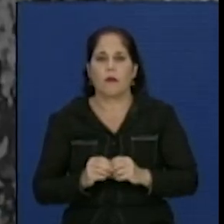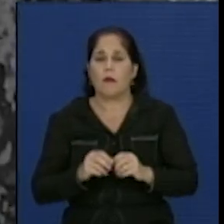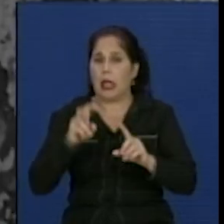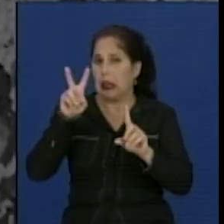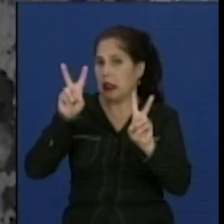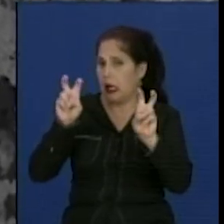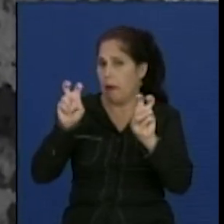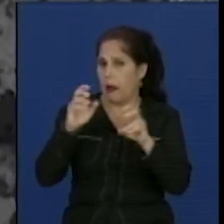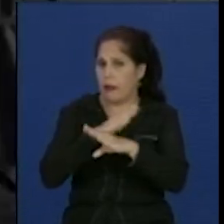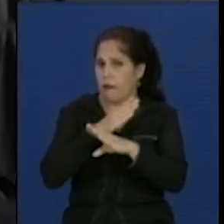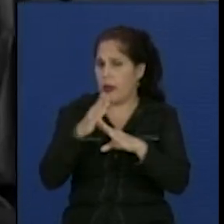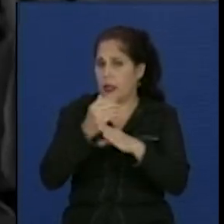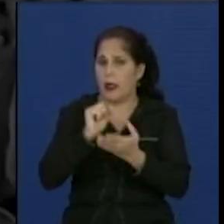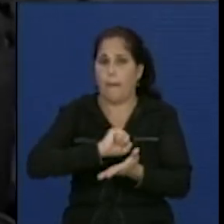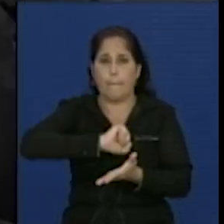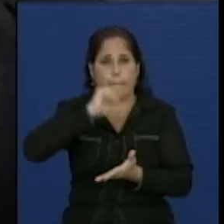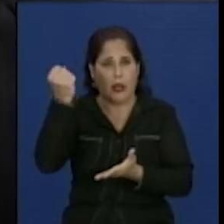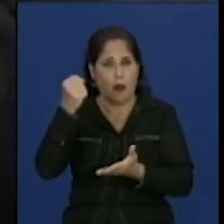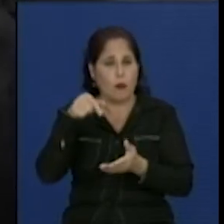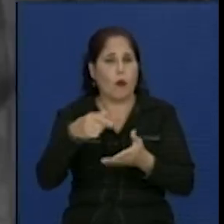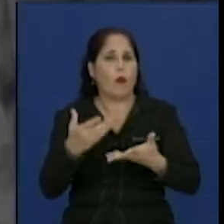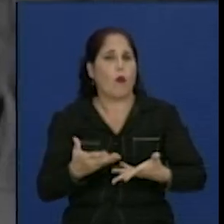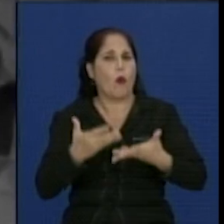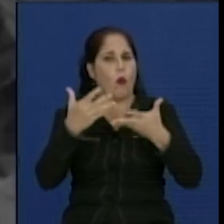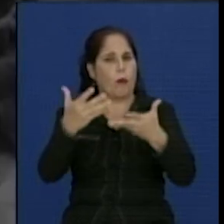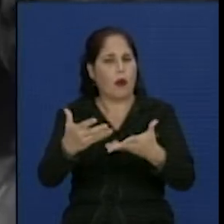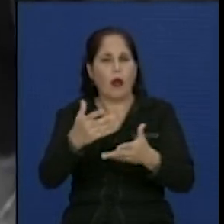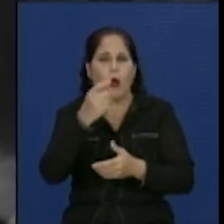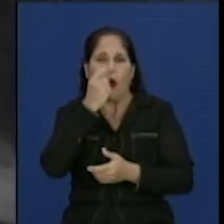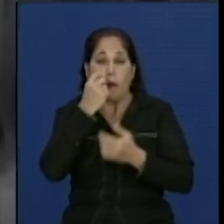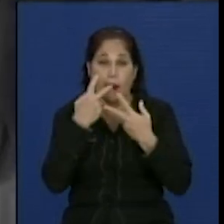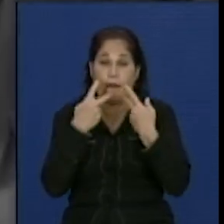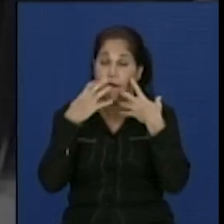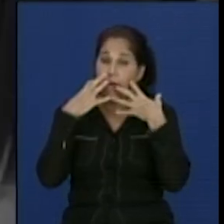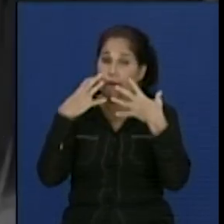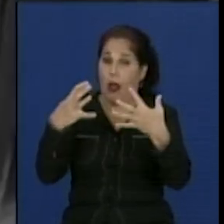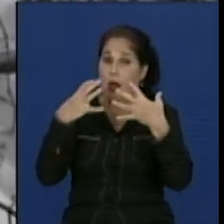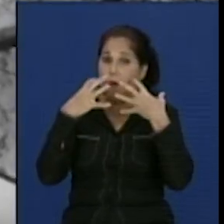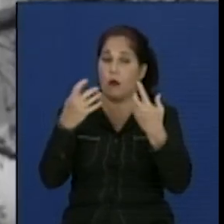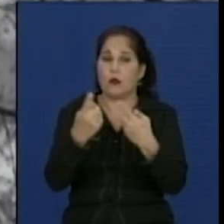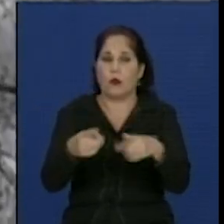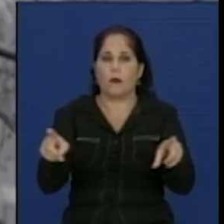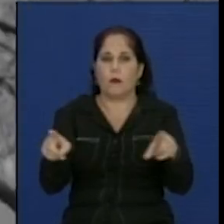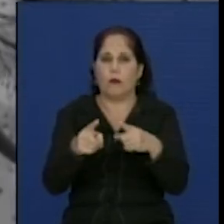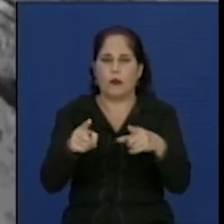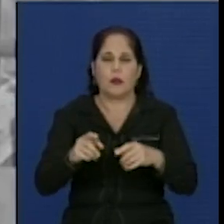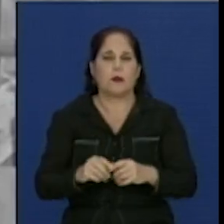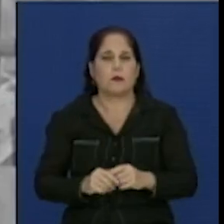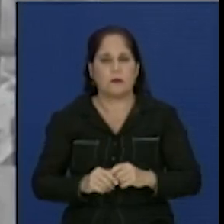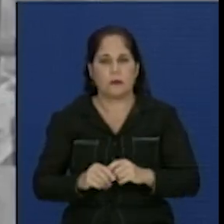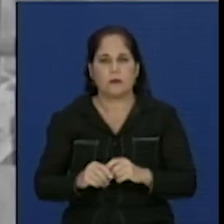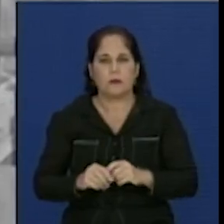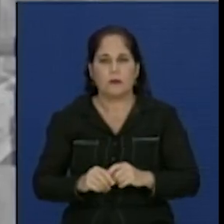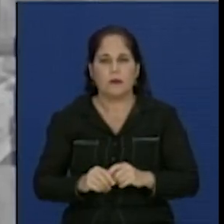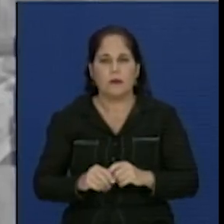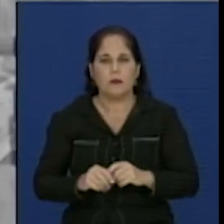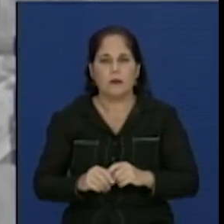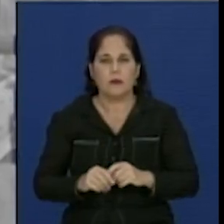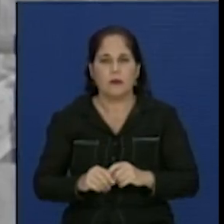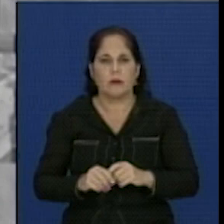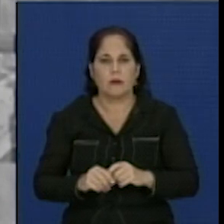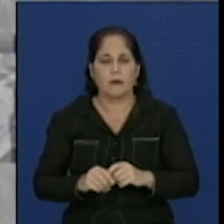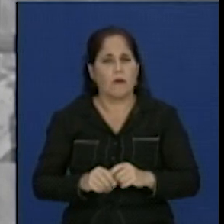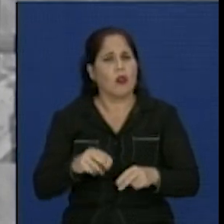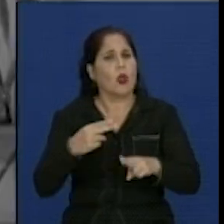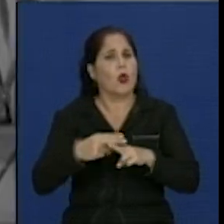obtuvo varios premios Lucas y que es un homenaje a Shano Pozo, Tixi Glespy y al barrio de Cayo Hueso. Sí, bueno, Manteca